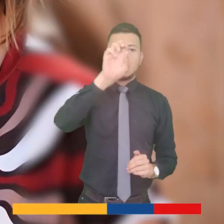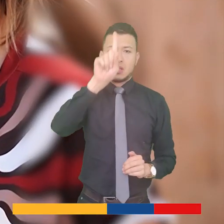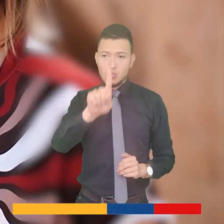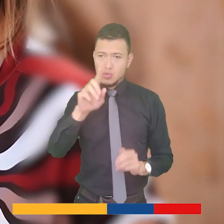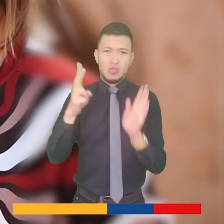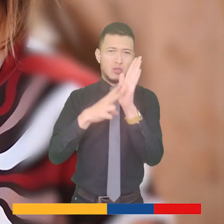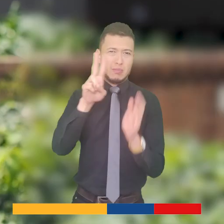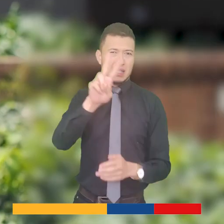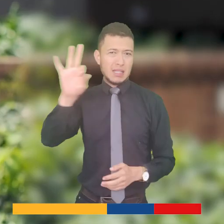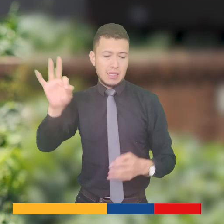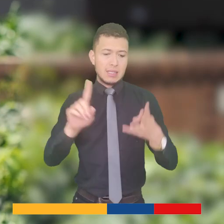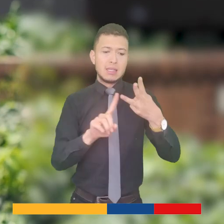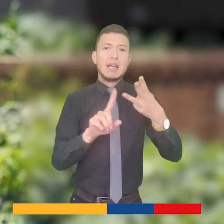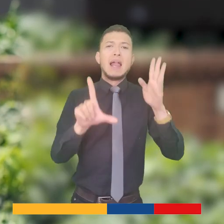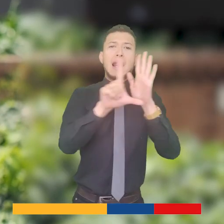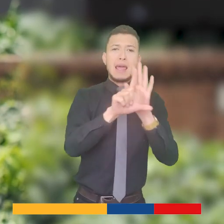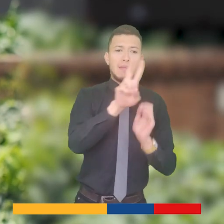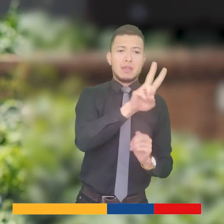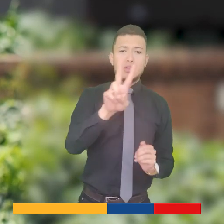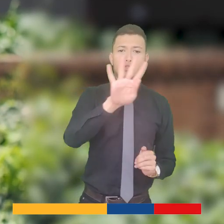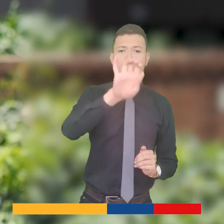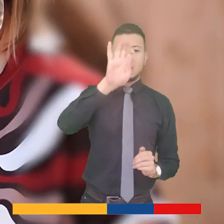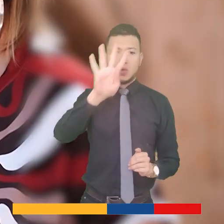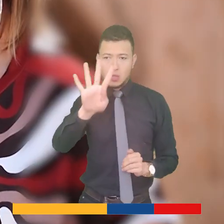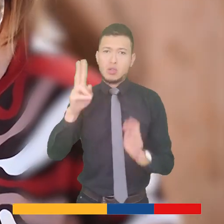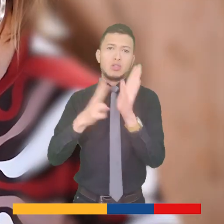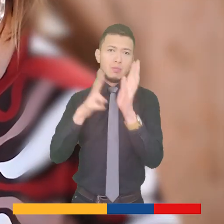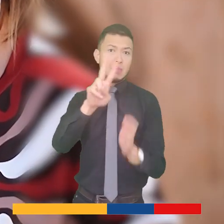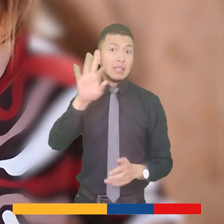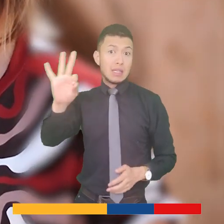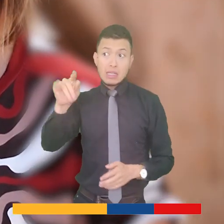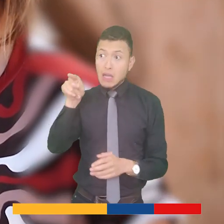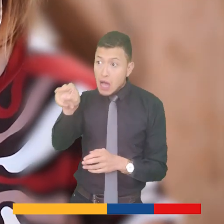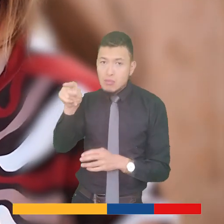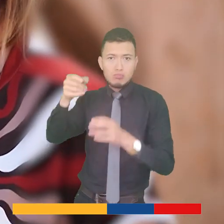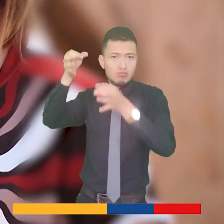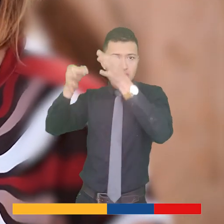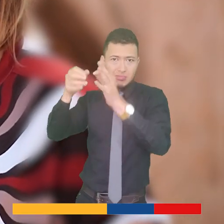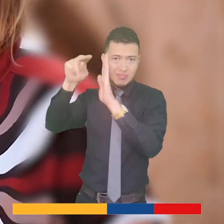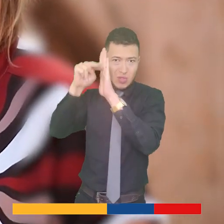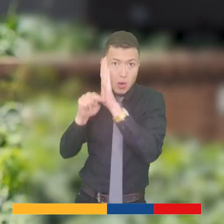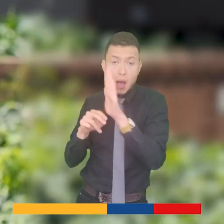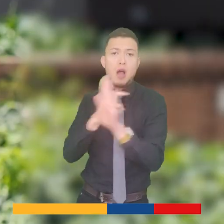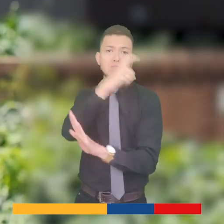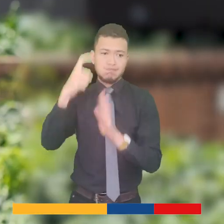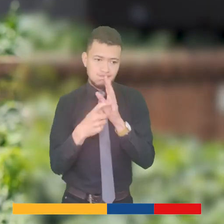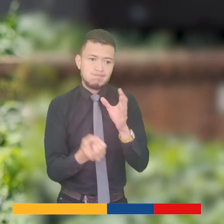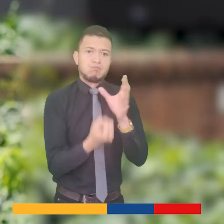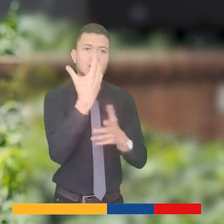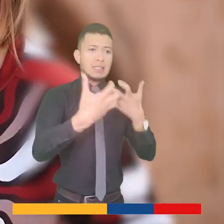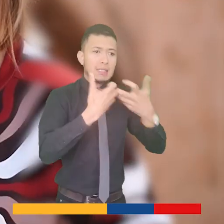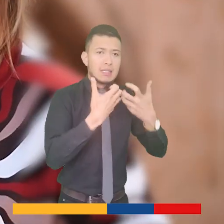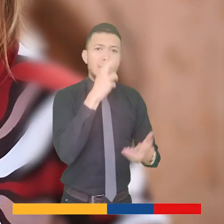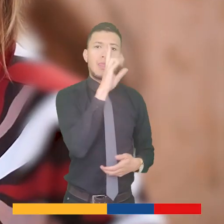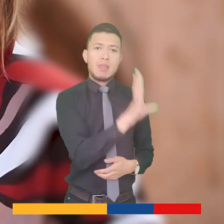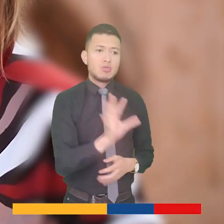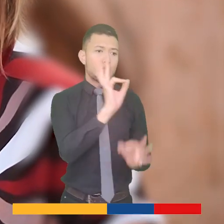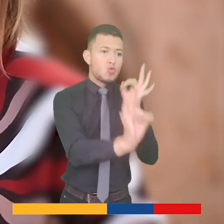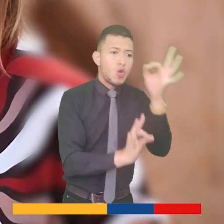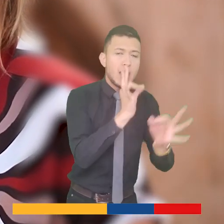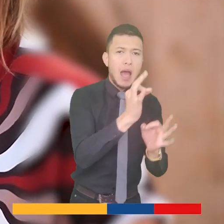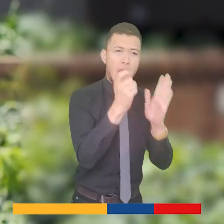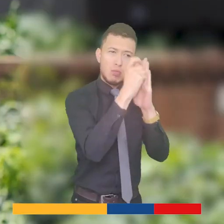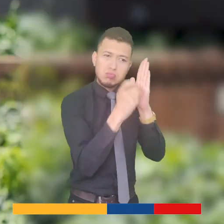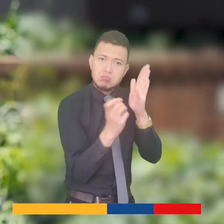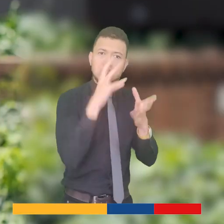de 2023, Ley 2281 de 2023 y Ley 2294 de 2023. Marco Jurídico Sólido que crea el Sistema